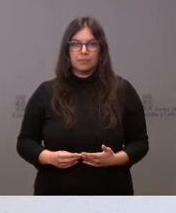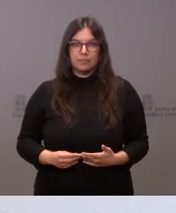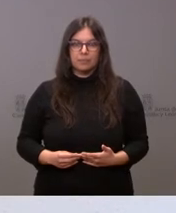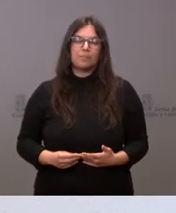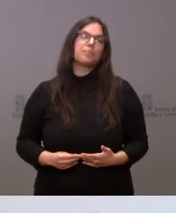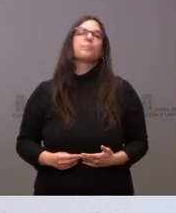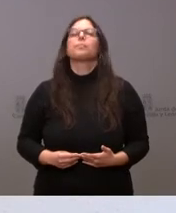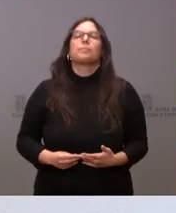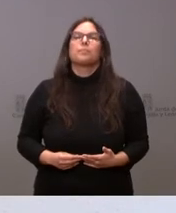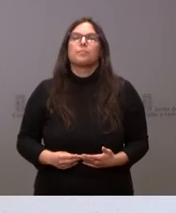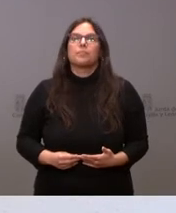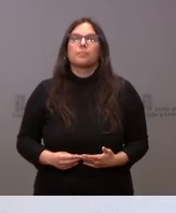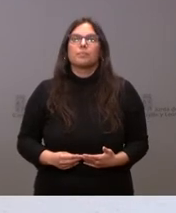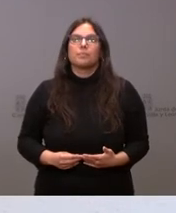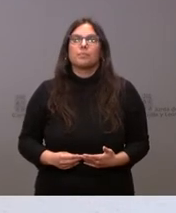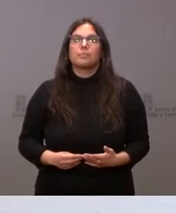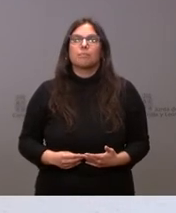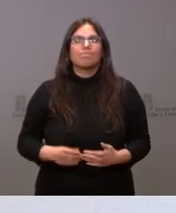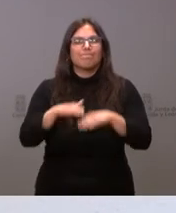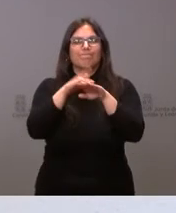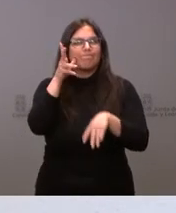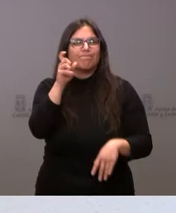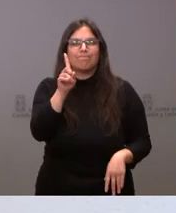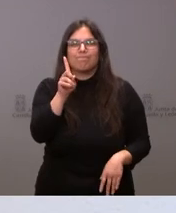No se oye.